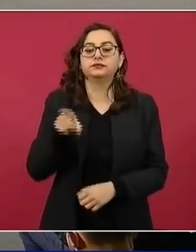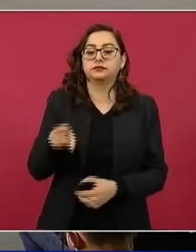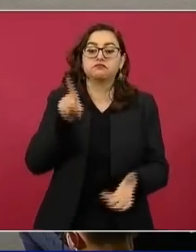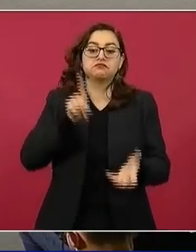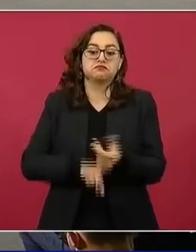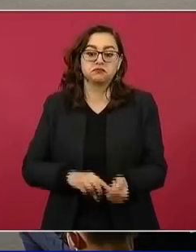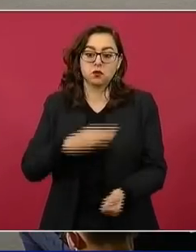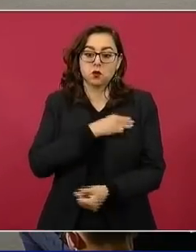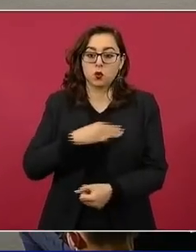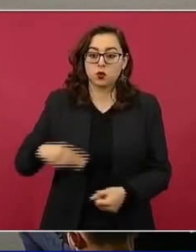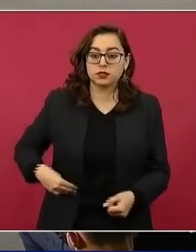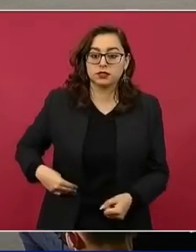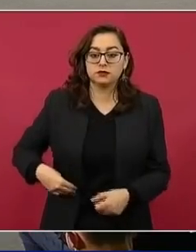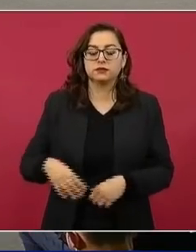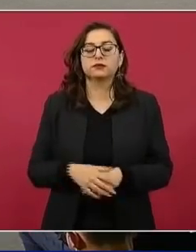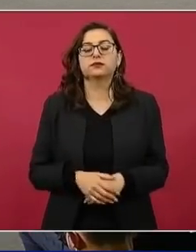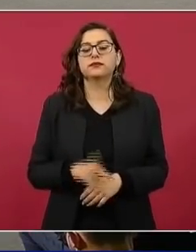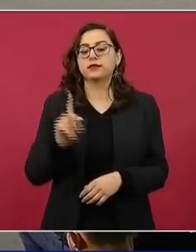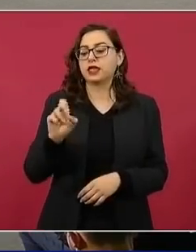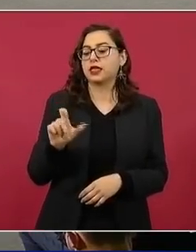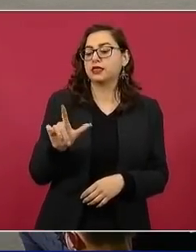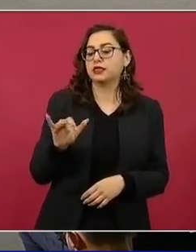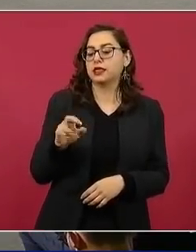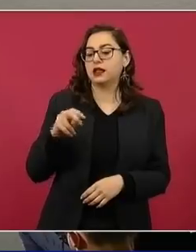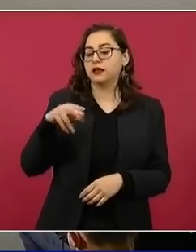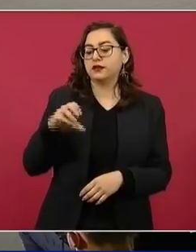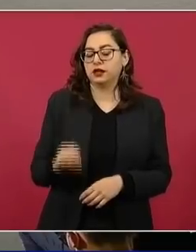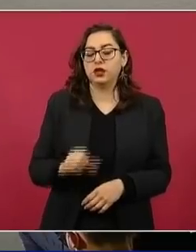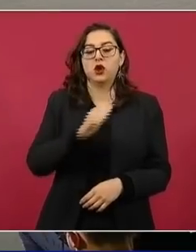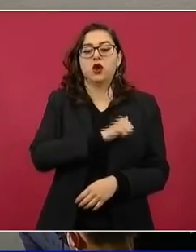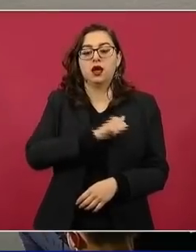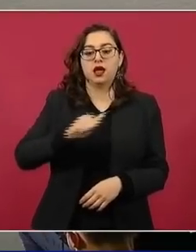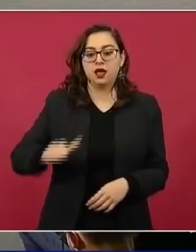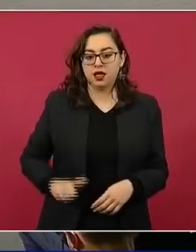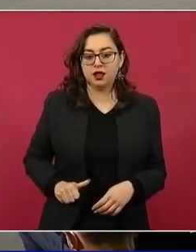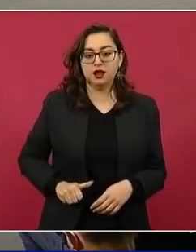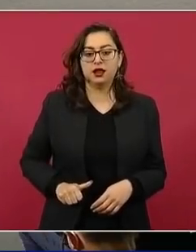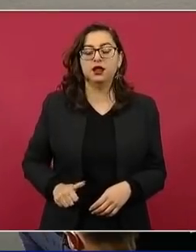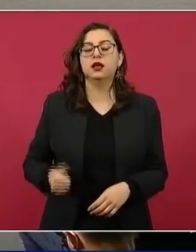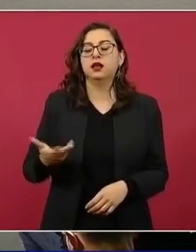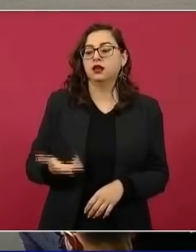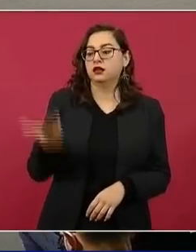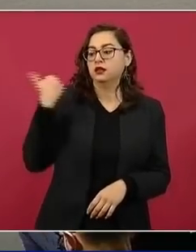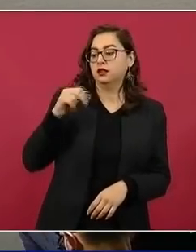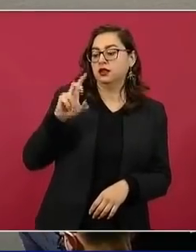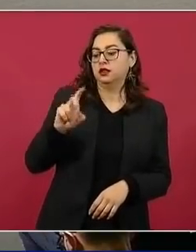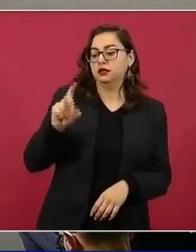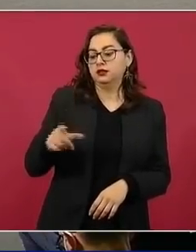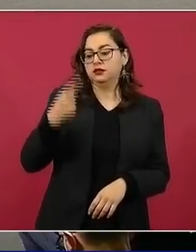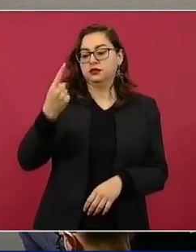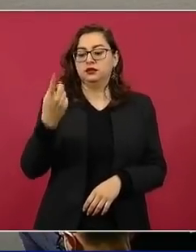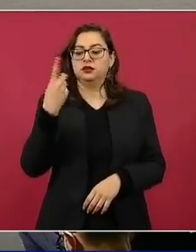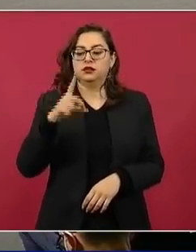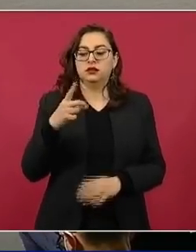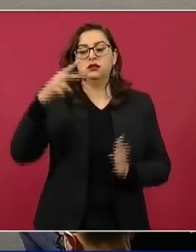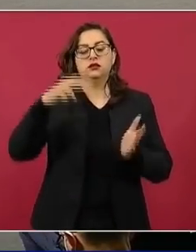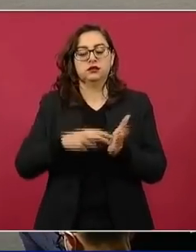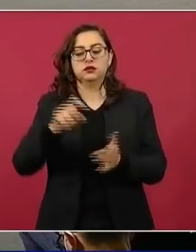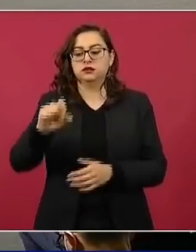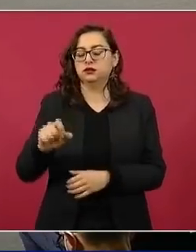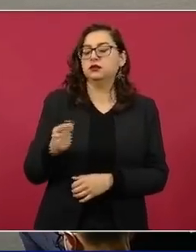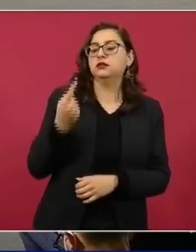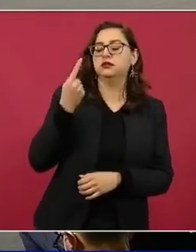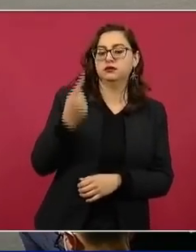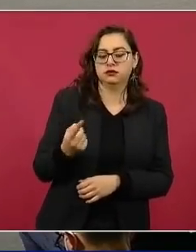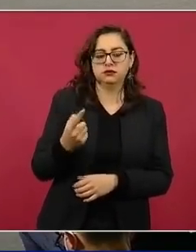Perote. Delfín Ortega Martínez, alcalde que tomó posesión en el cargo el pasado 31 de diciembre de 2021,